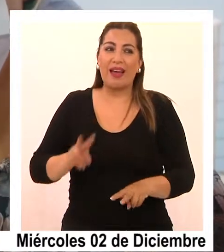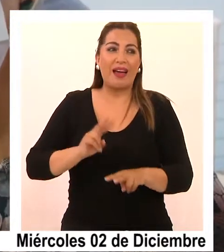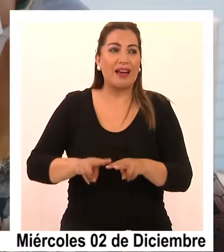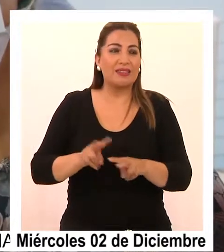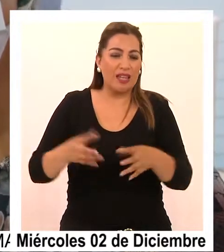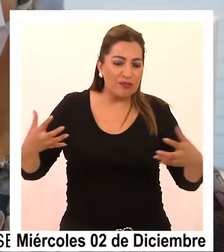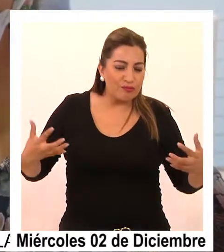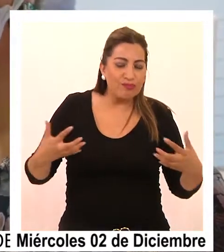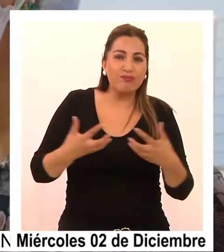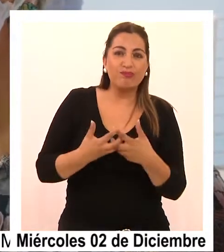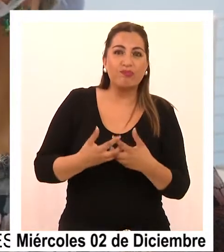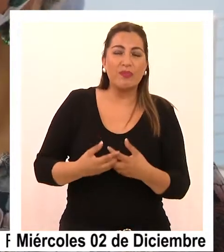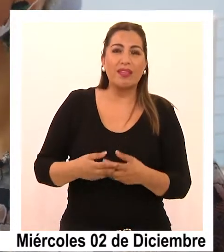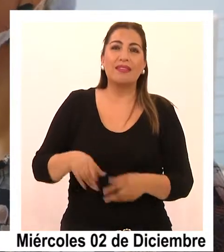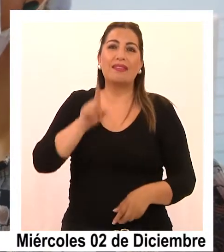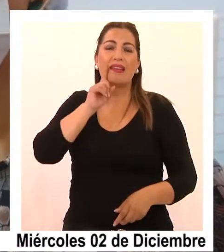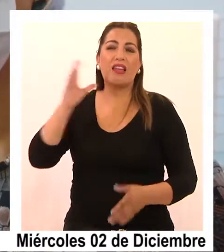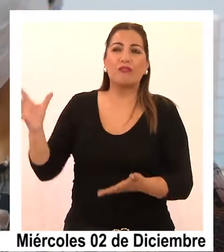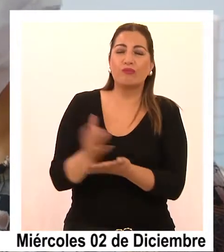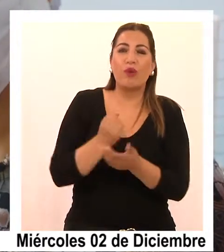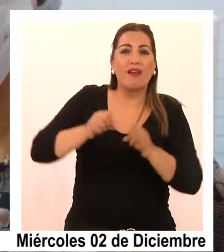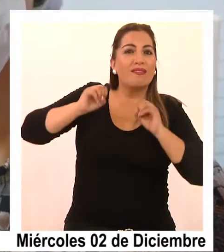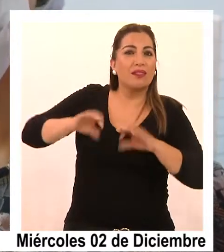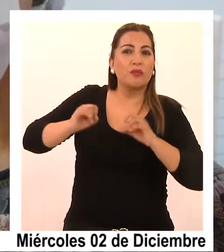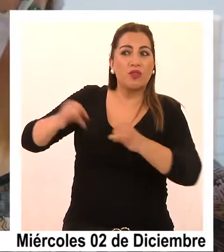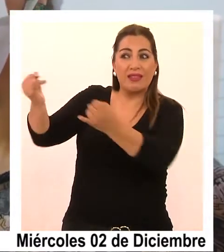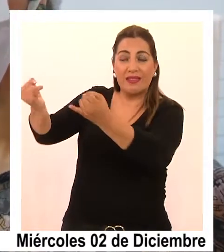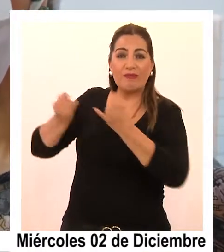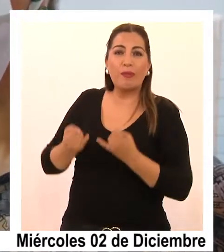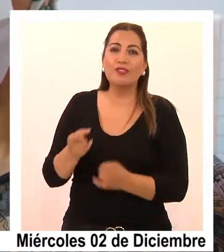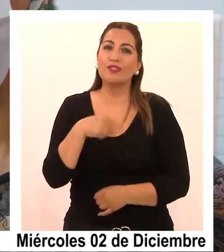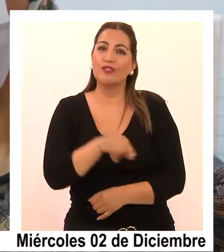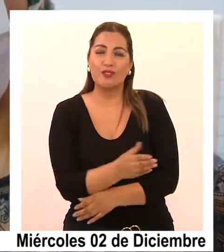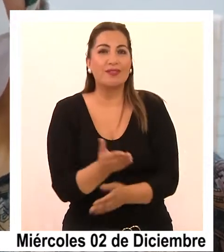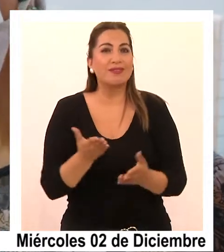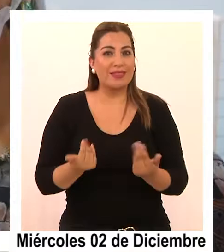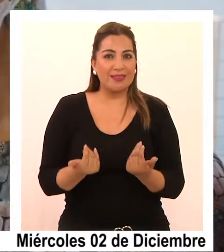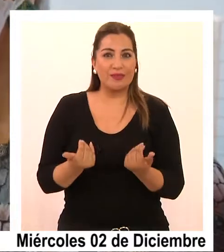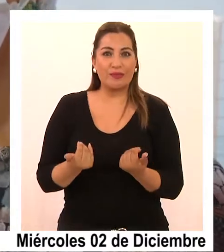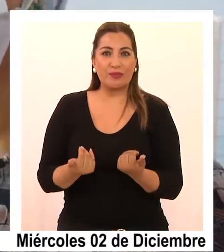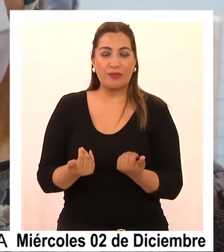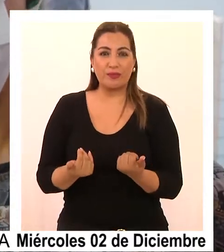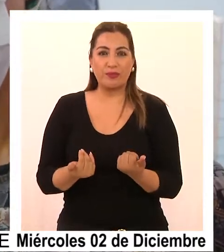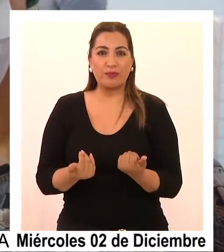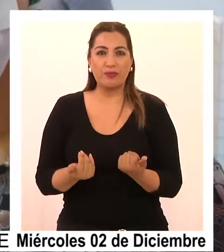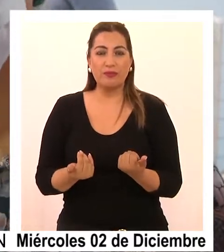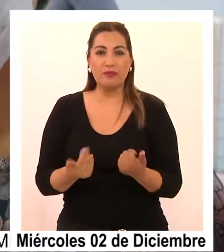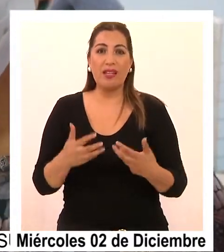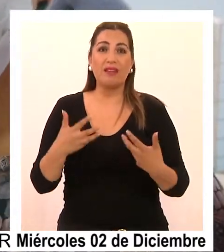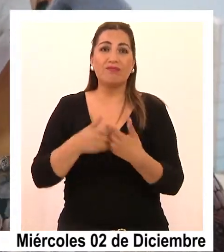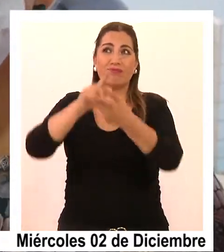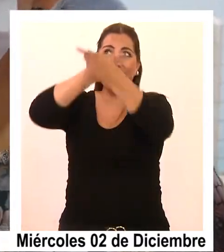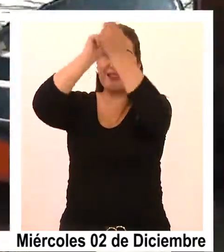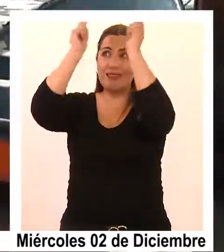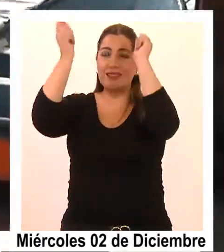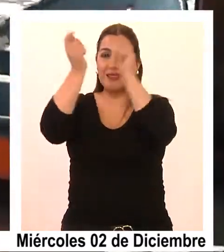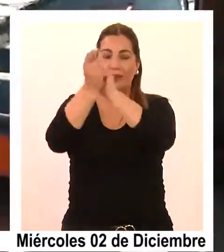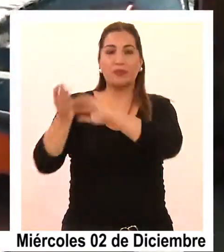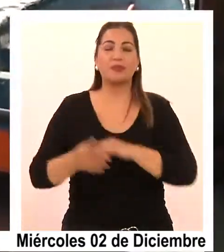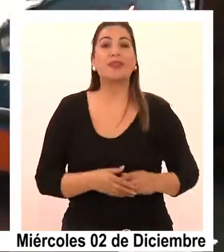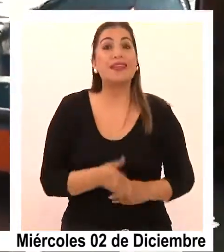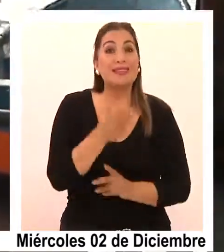ganar las capacitaciones, el conocimiento, la información necesaria para poder adaptarse al cambio climático.